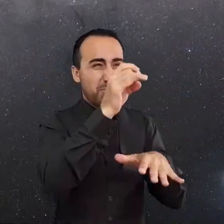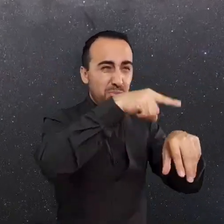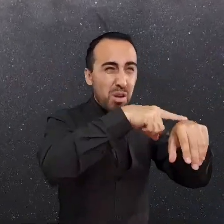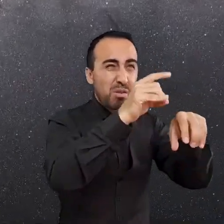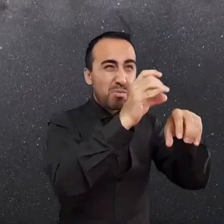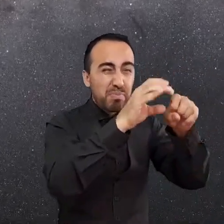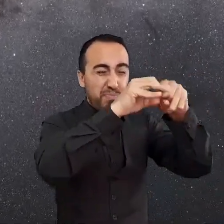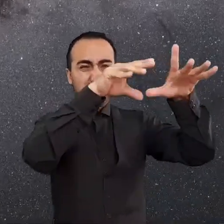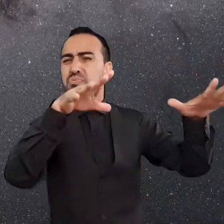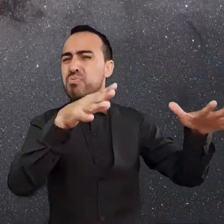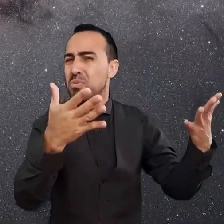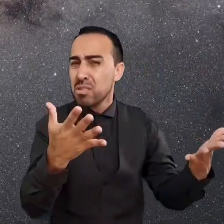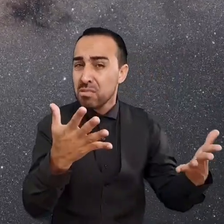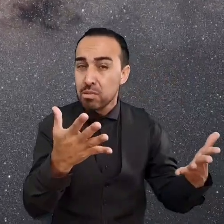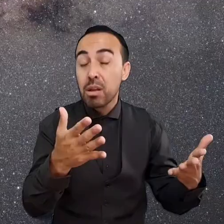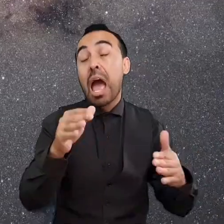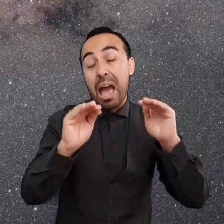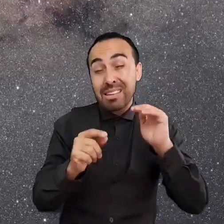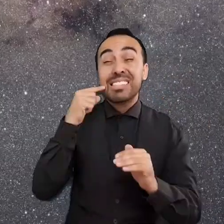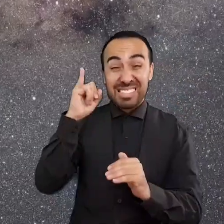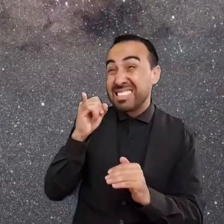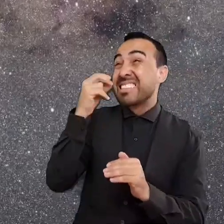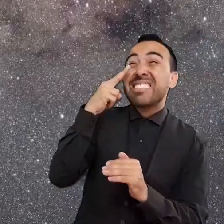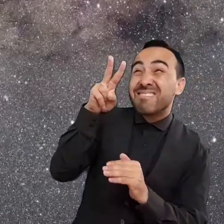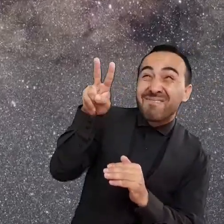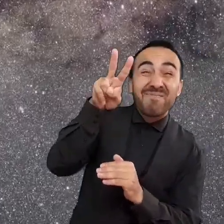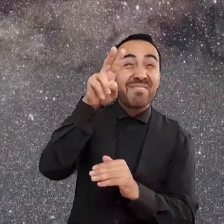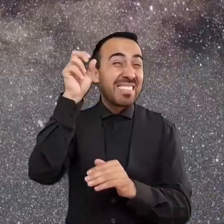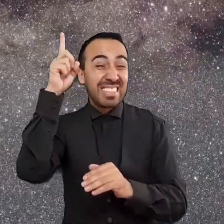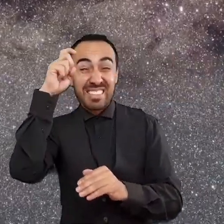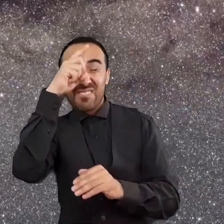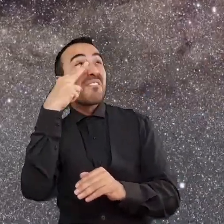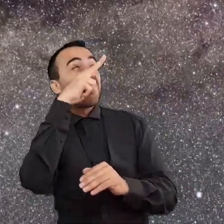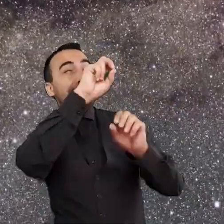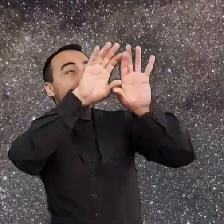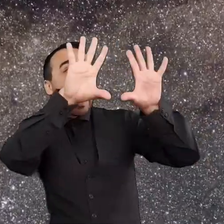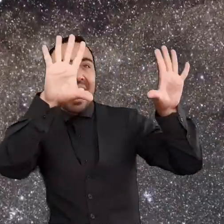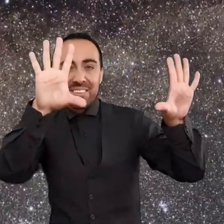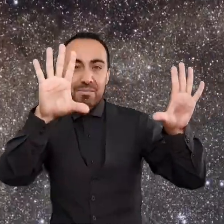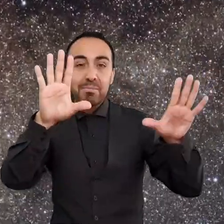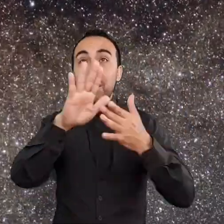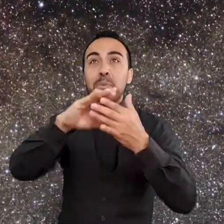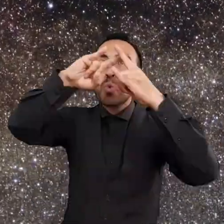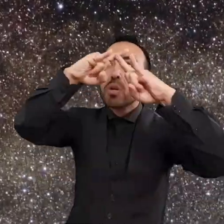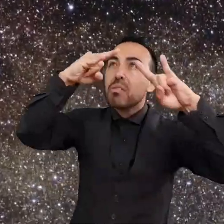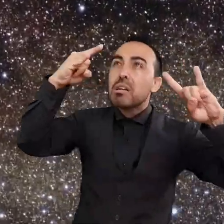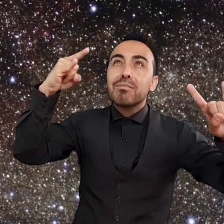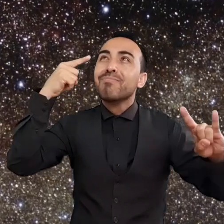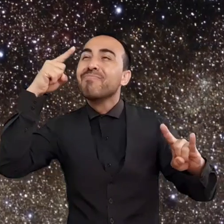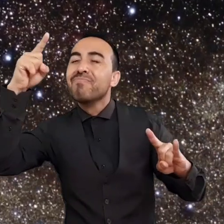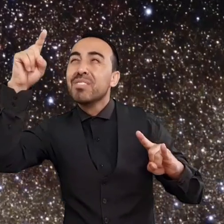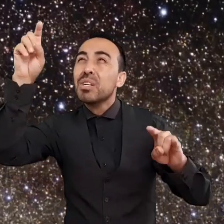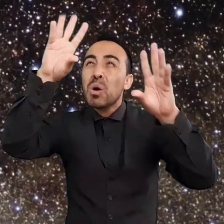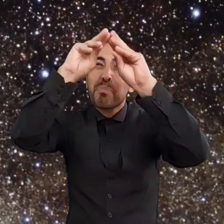galaxia, la Vía Láctea, porque el polvo bloquea nuestra visión. Históricamente se ha podido observar un número relativamente bajo,